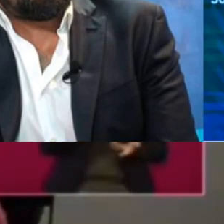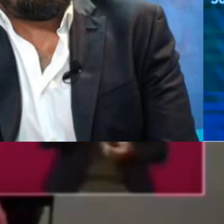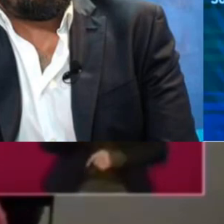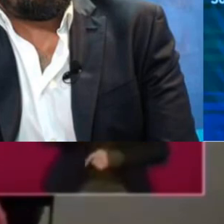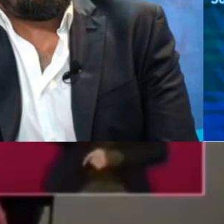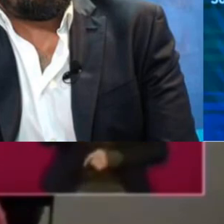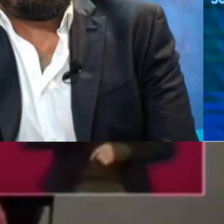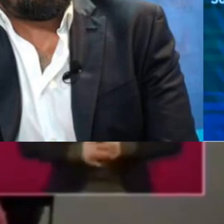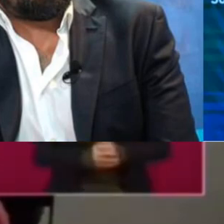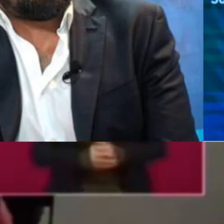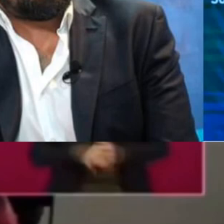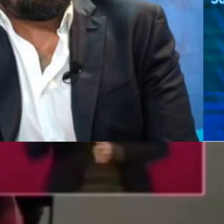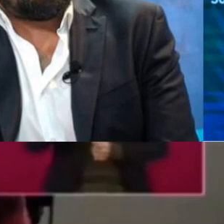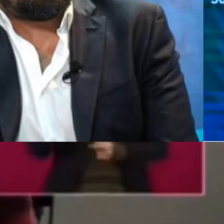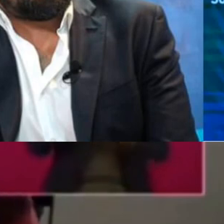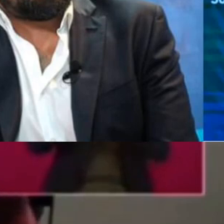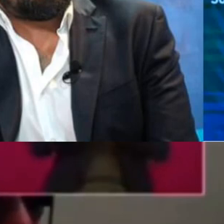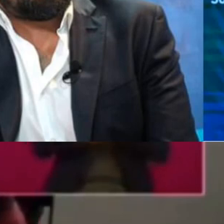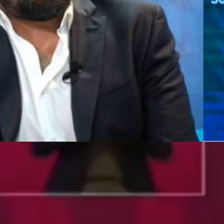del Ejecutivo Federal.